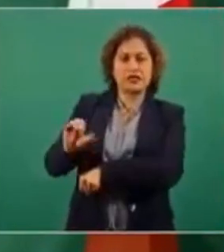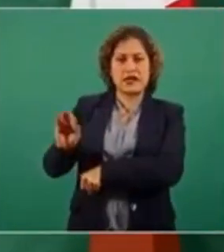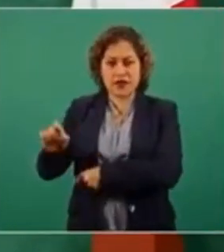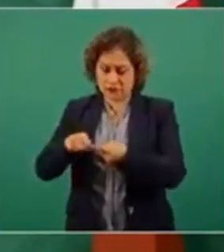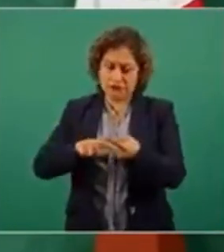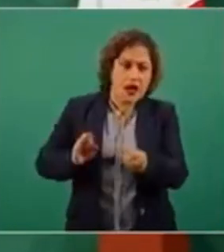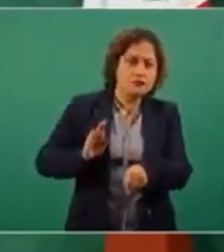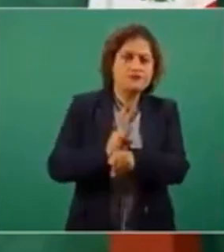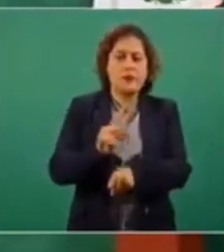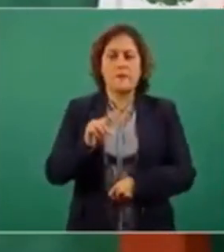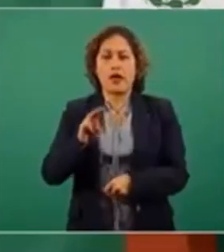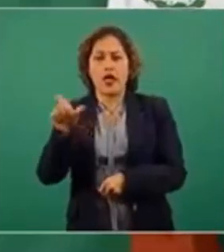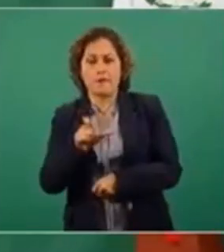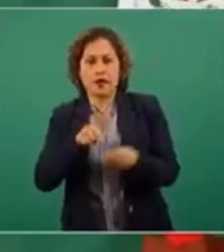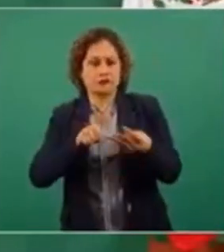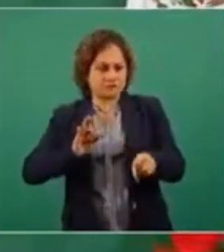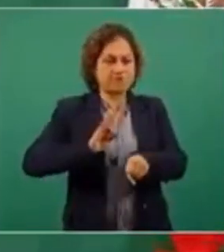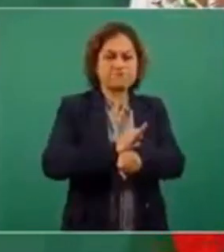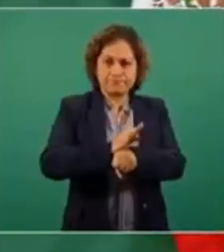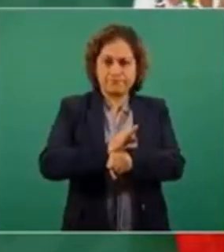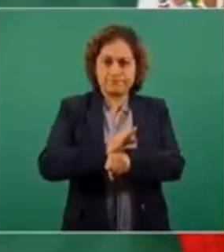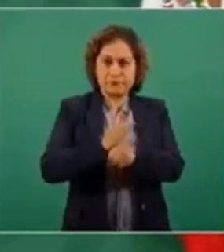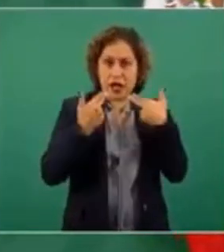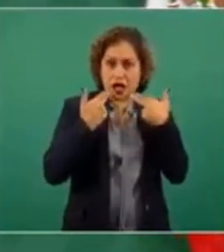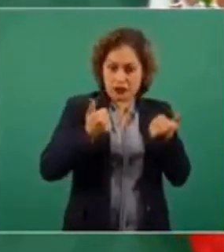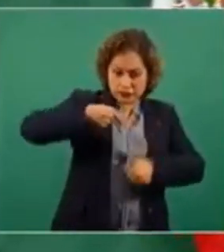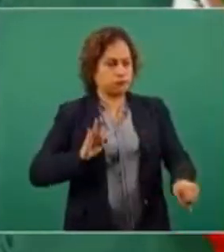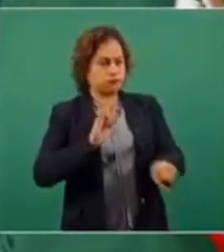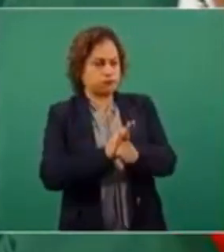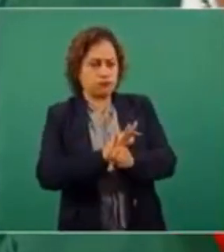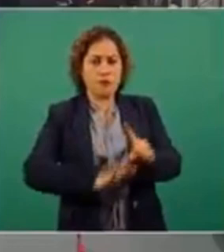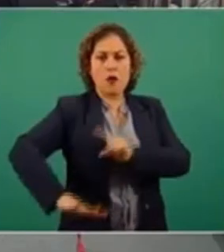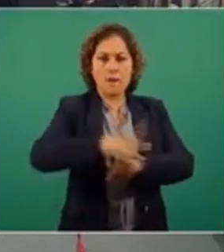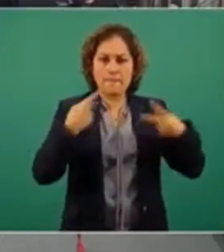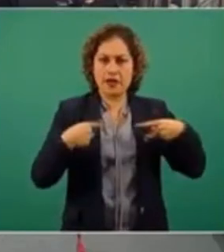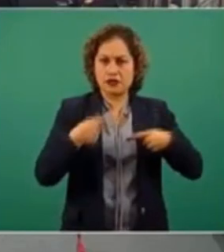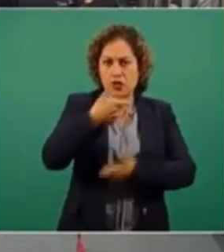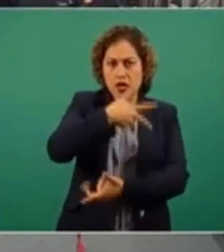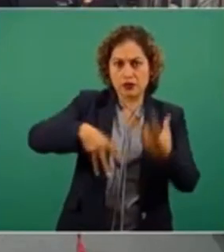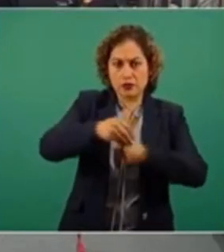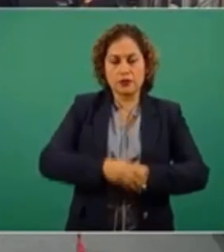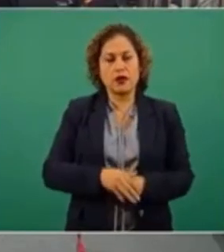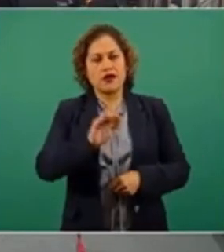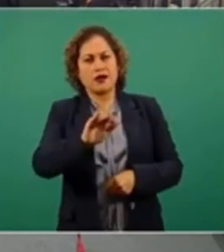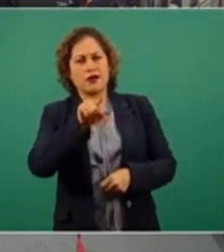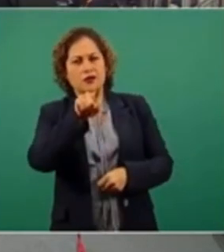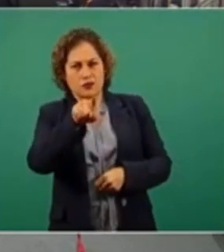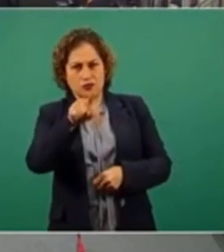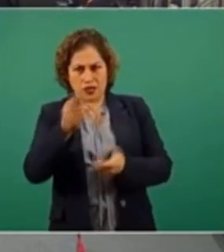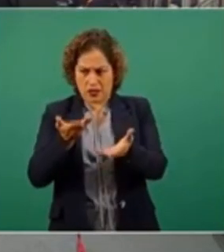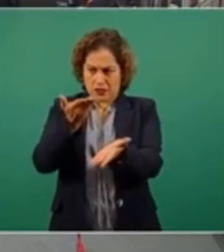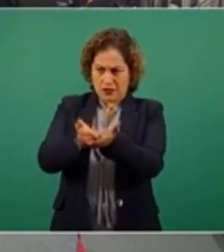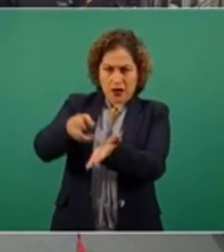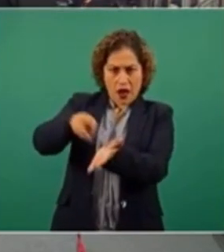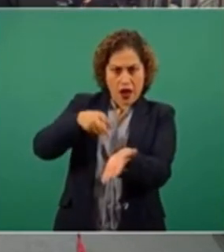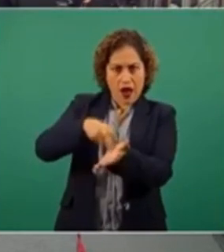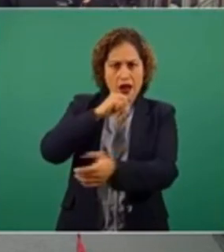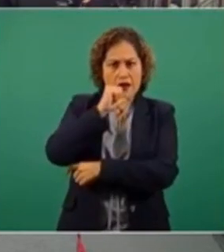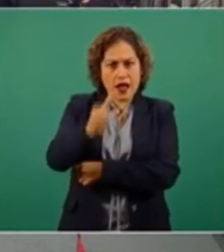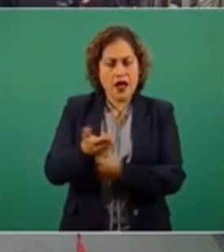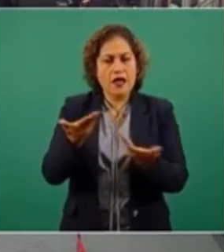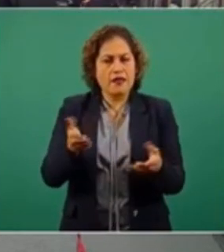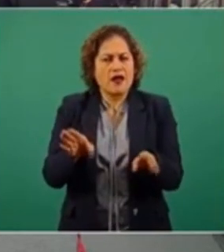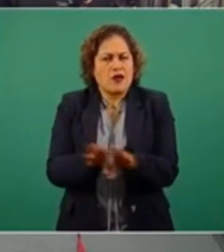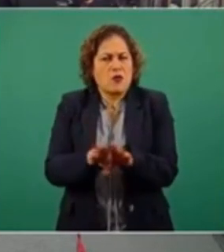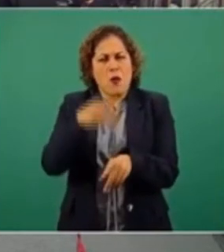Pemex, sino defender la hacienda pública y defender la economía popular. Pero si usted lo que plantea es que igual no se le mueva una coma, ¿entonces qué sentido tiene el Parlamento